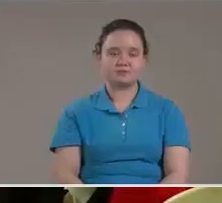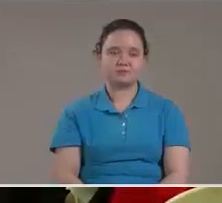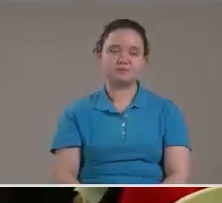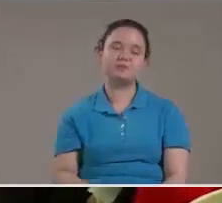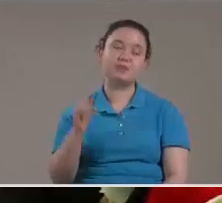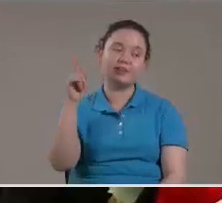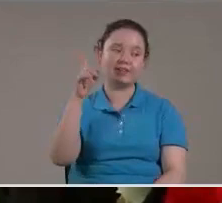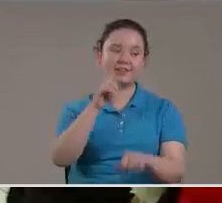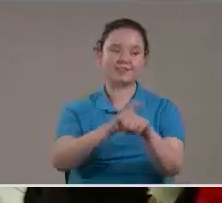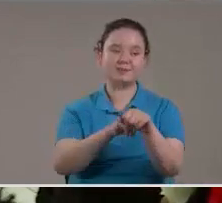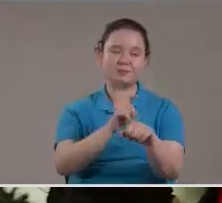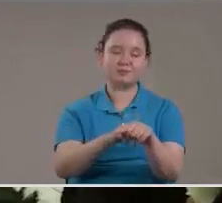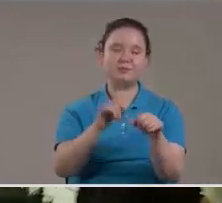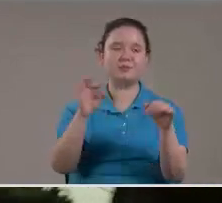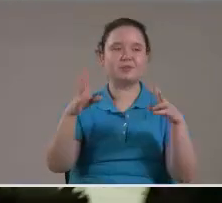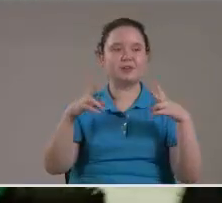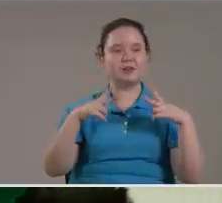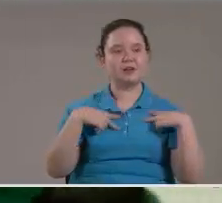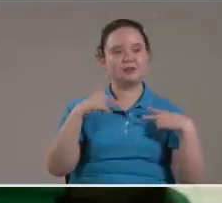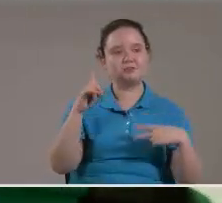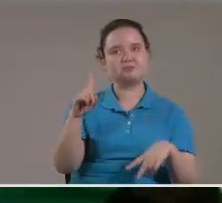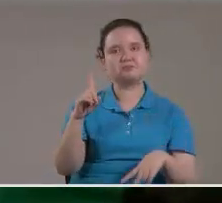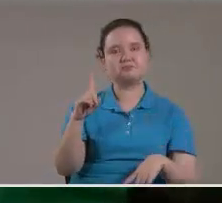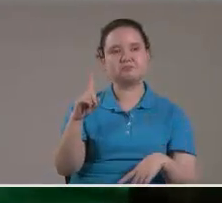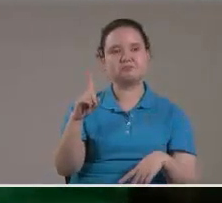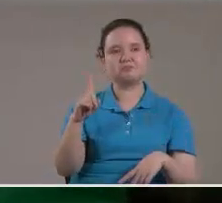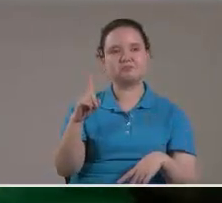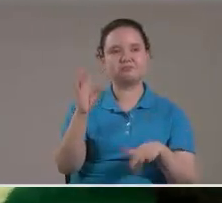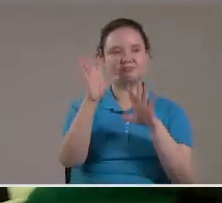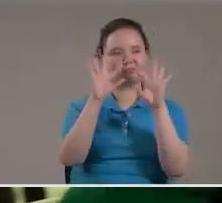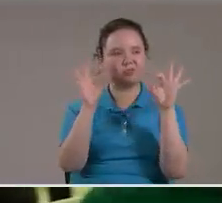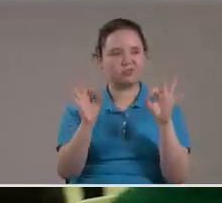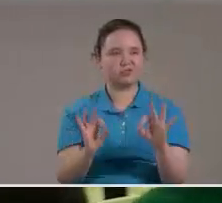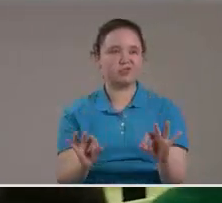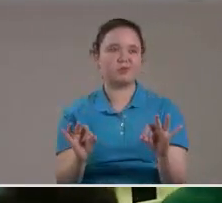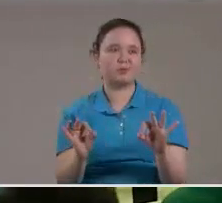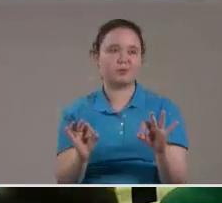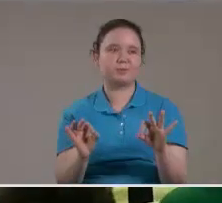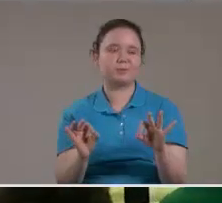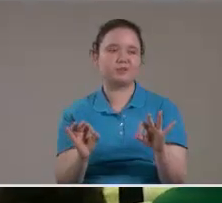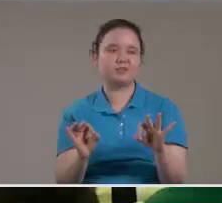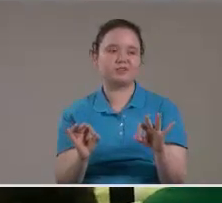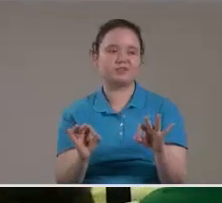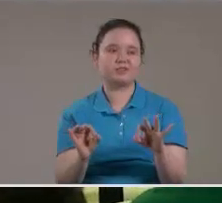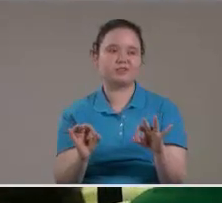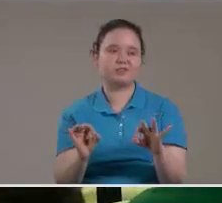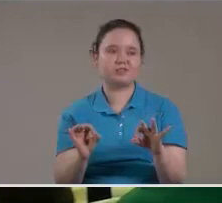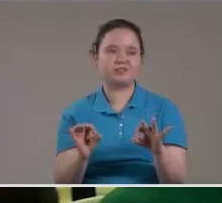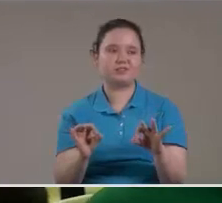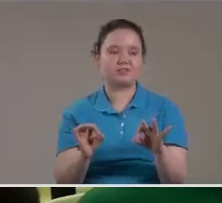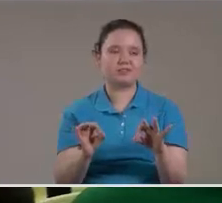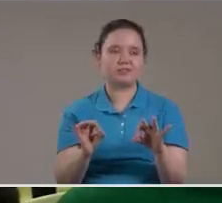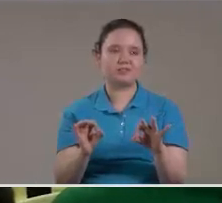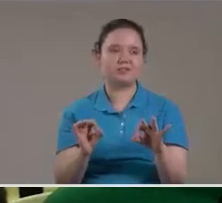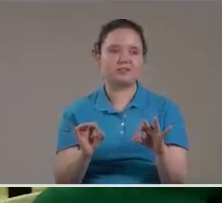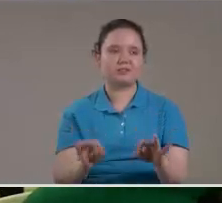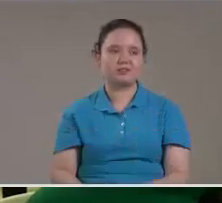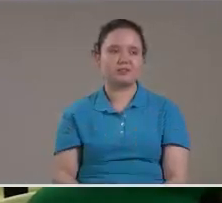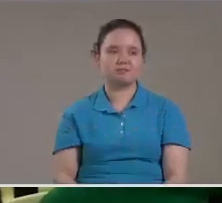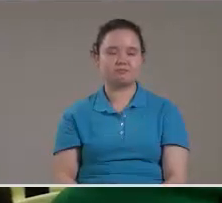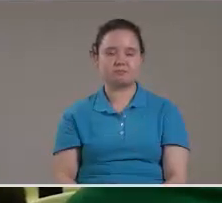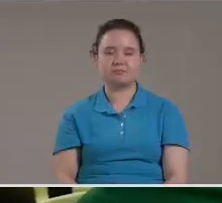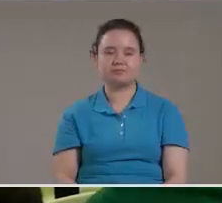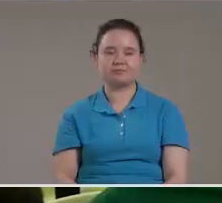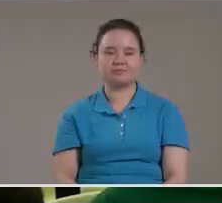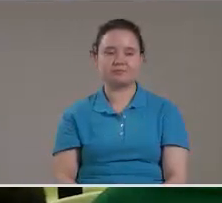En este momento Hay una especie de ¿Cómo se llama Cuando uno Da libertad Para que le digan A uno lo que quiera?